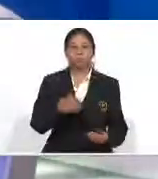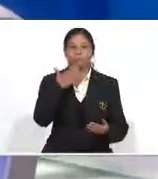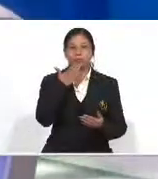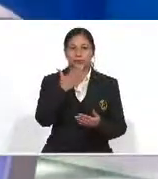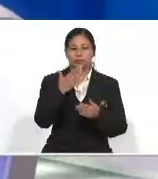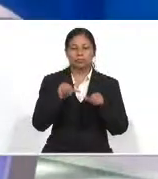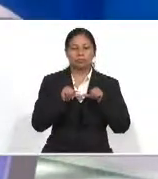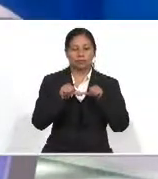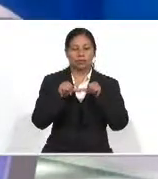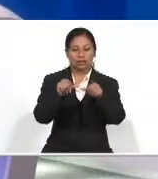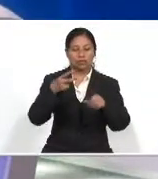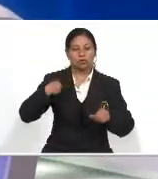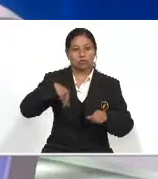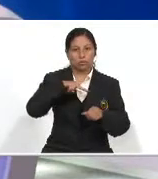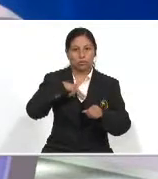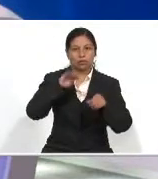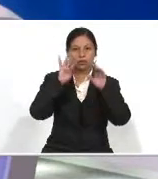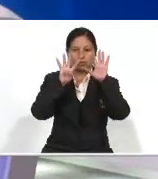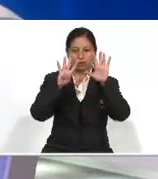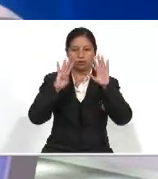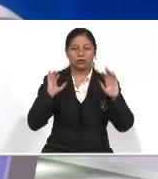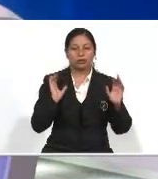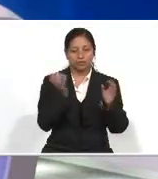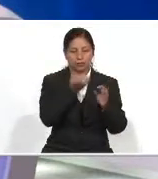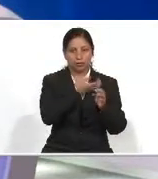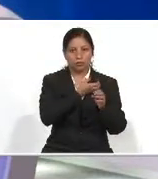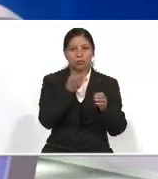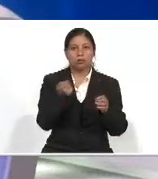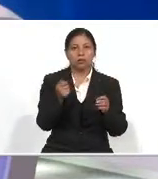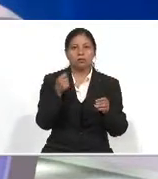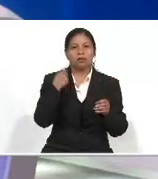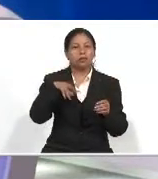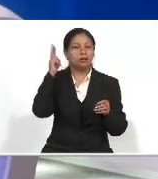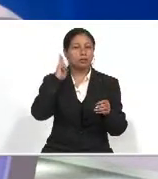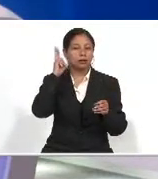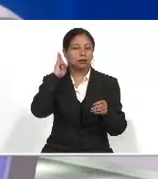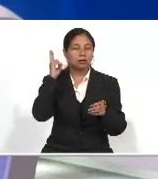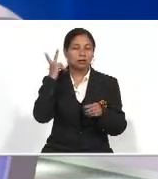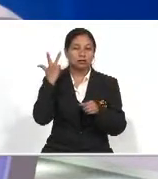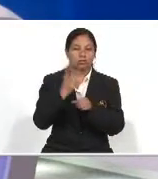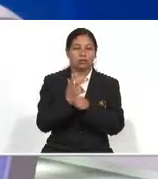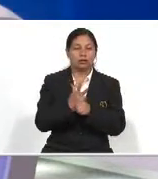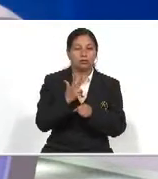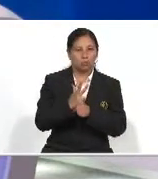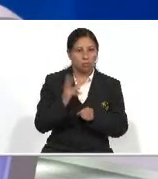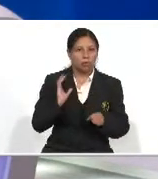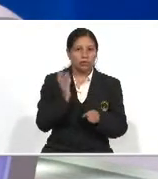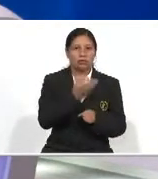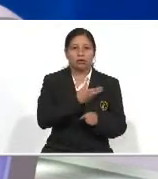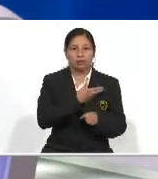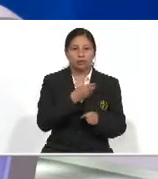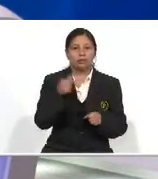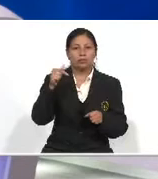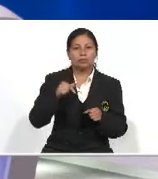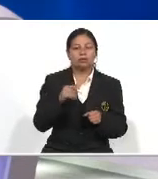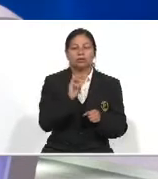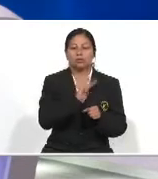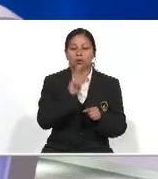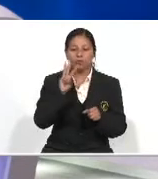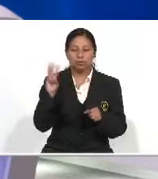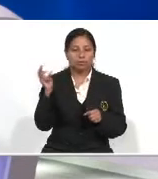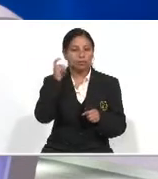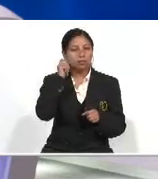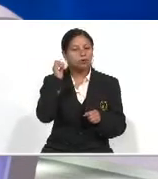Gracias por continuar en sintonía de Canal 9 del Congreso de la República Y también en Radio Congreso Guatemala Totalmente en vivo En www.congreso